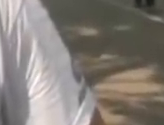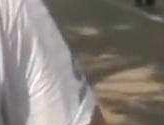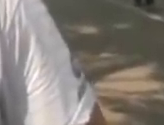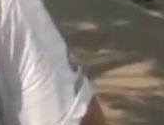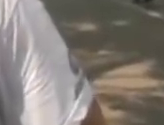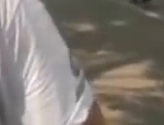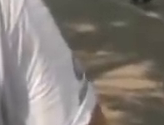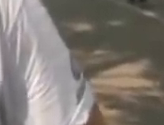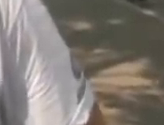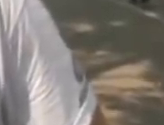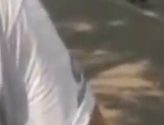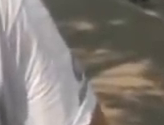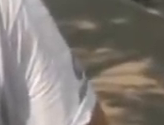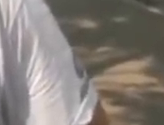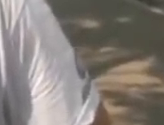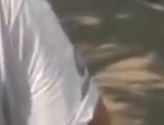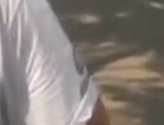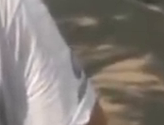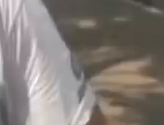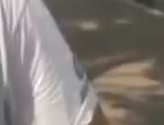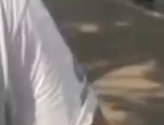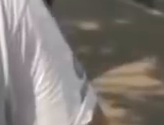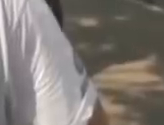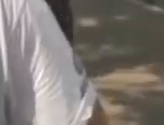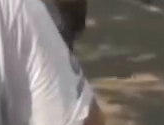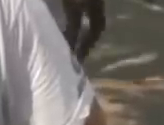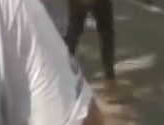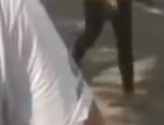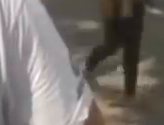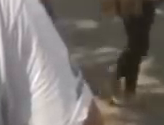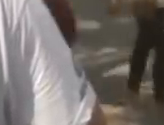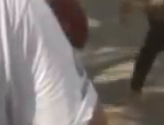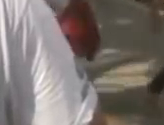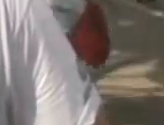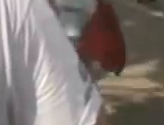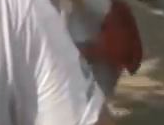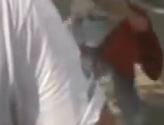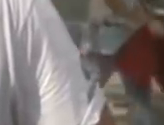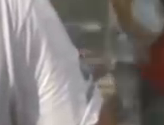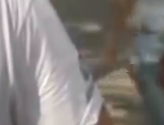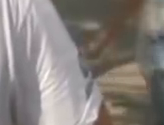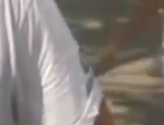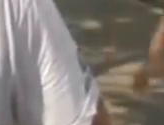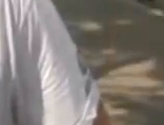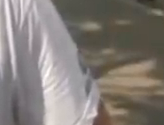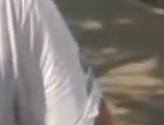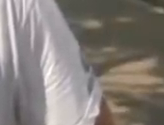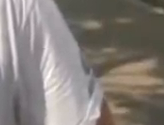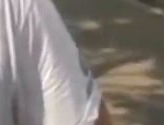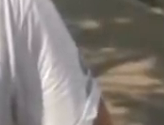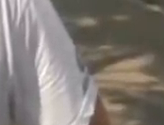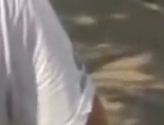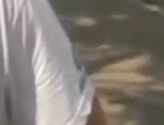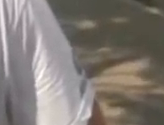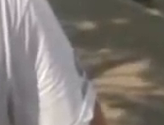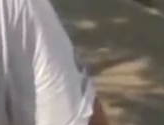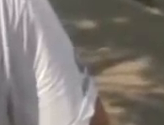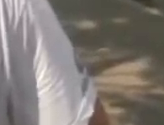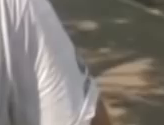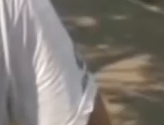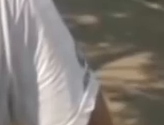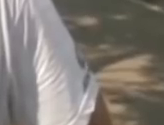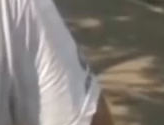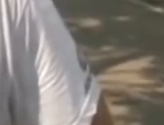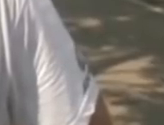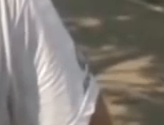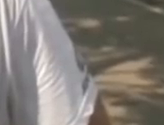la gente tiene que trabajar tiene que comer están viendo como el gobierno se dedica a jugar a la política nadie se toma el asunto en serio a pesar de